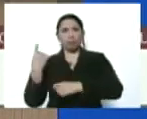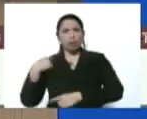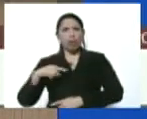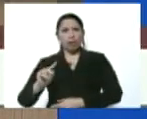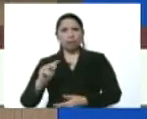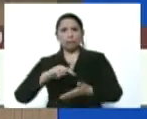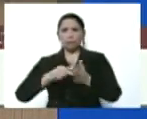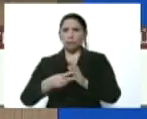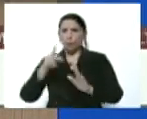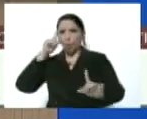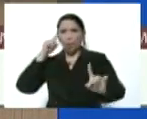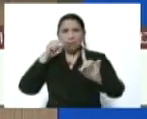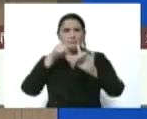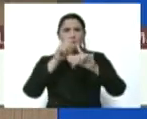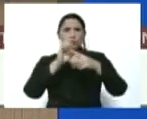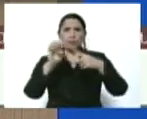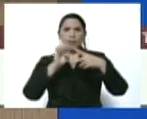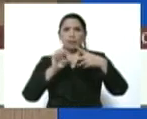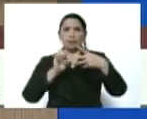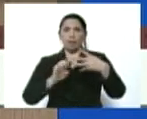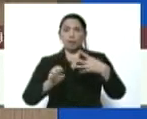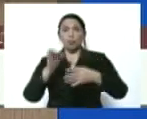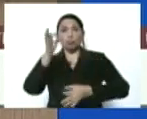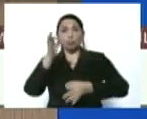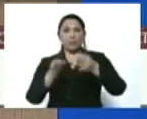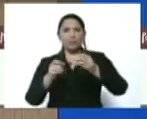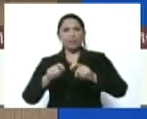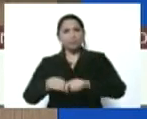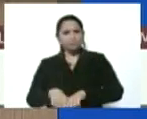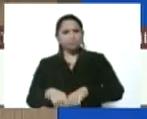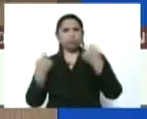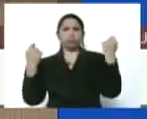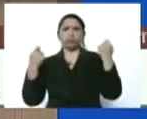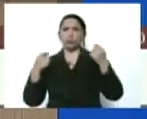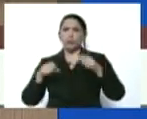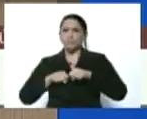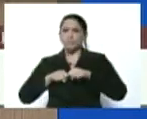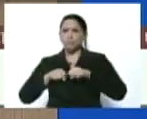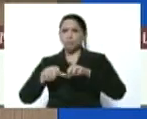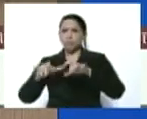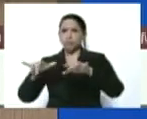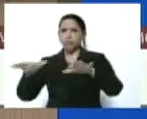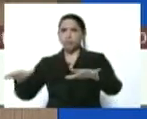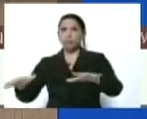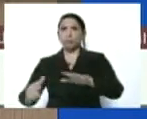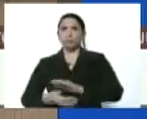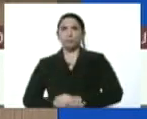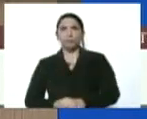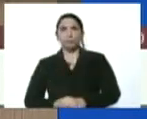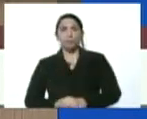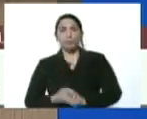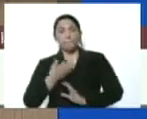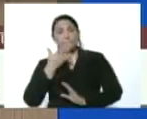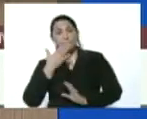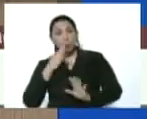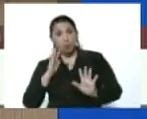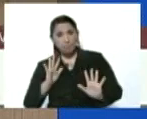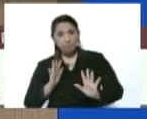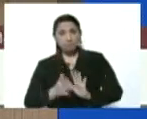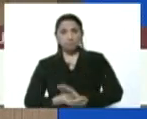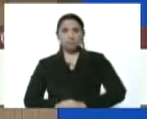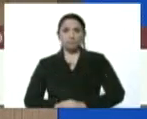tienen un objetivo estratégico, que es justamente romper con las cadenas de contagio. En el caso de